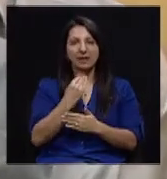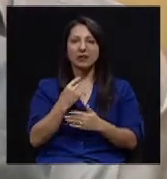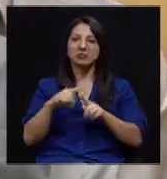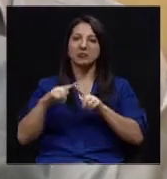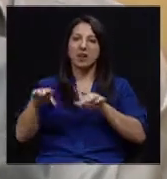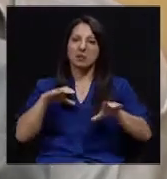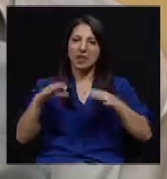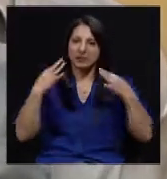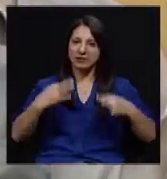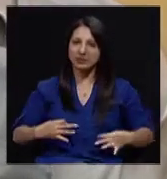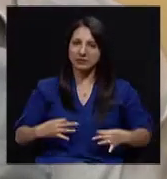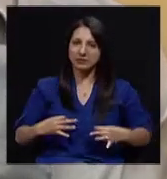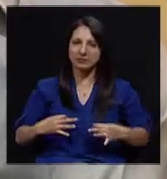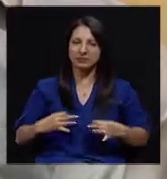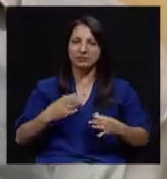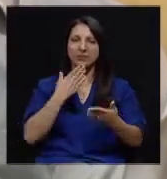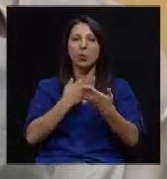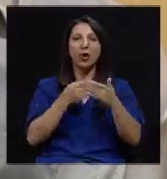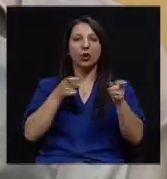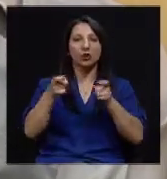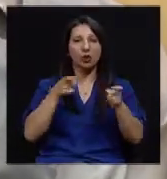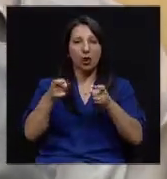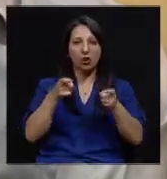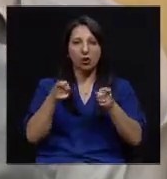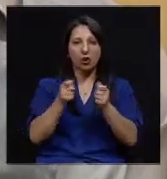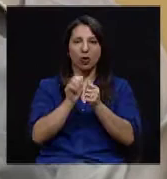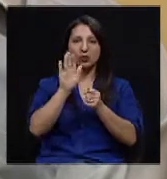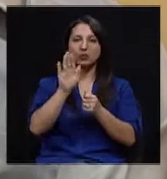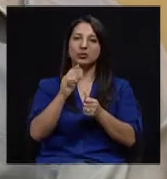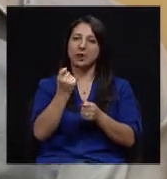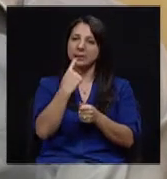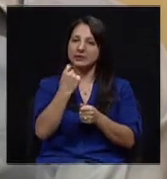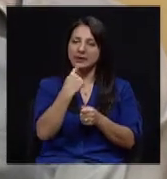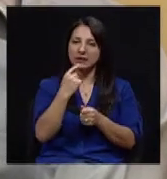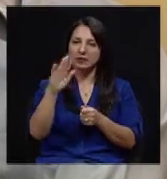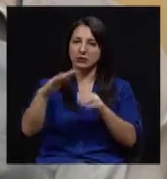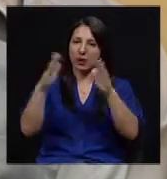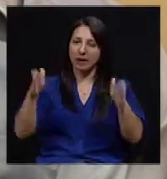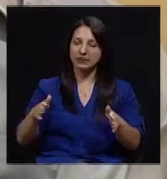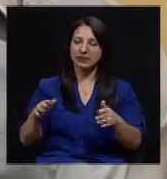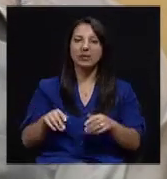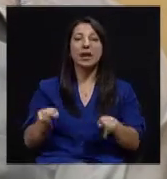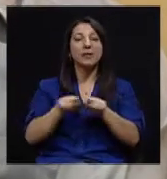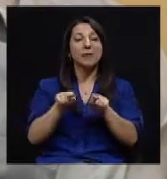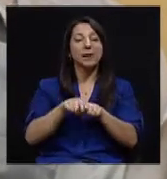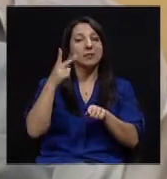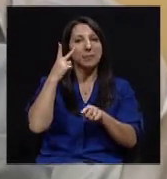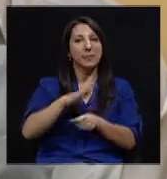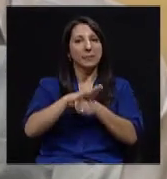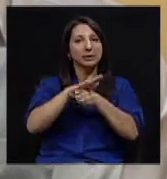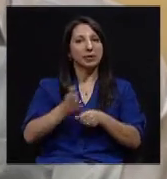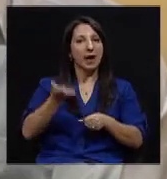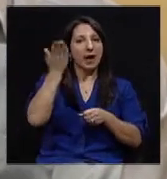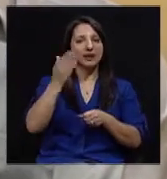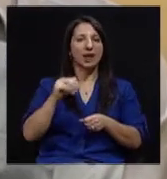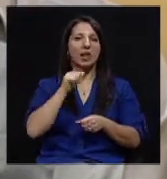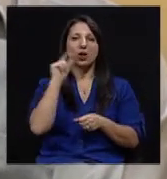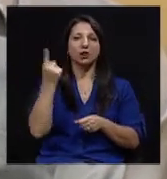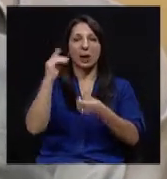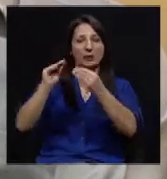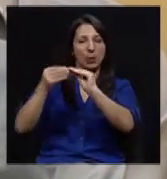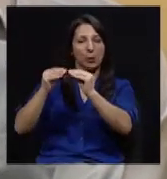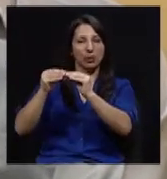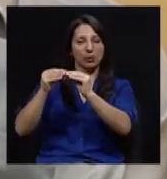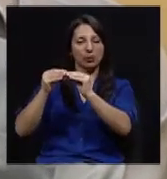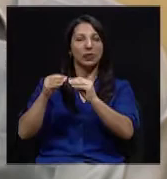física, un buen control con sus medicamentos en el hogar. Y hemos visto que la hipertensión no es solo un número, muy importante,